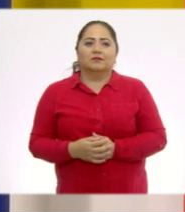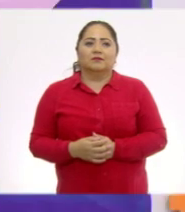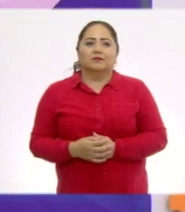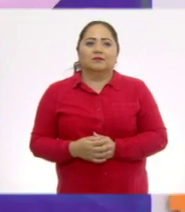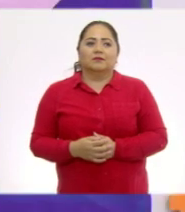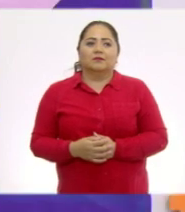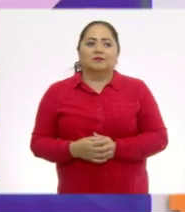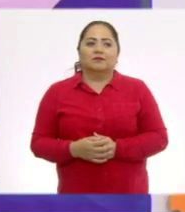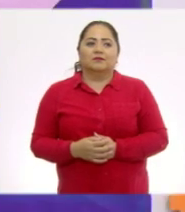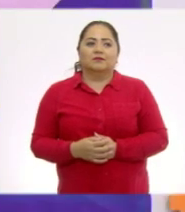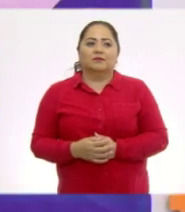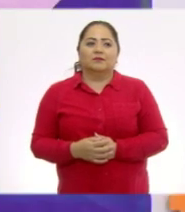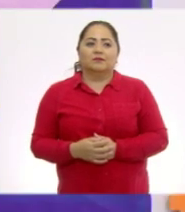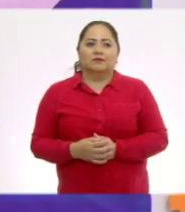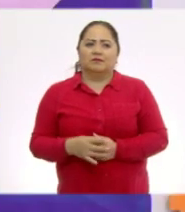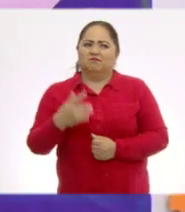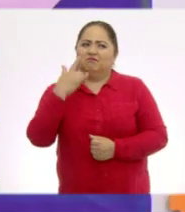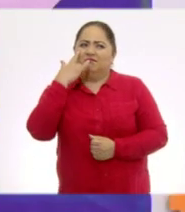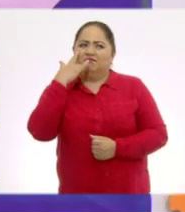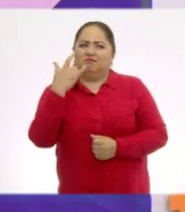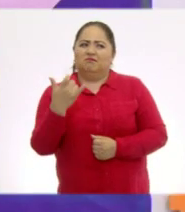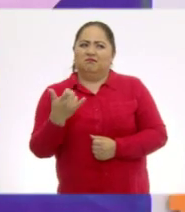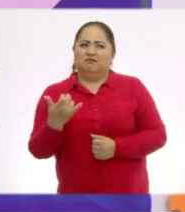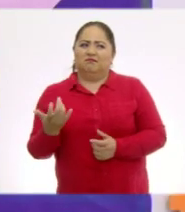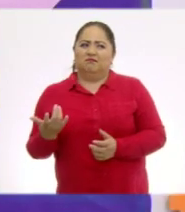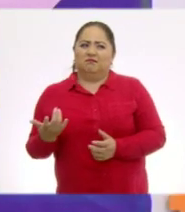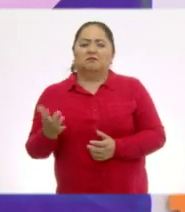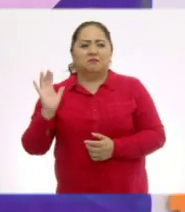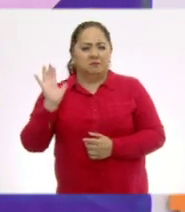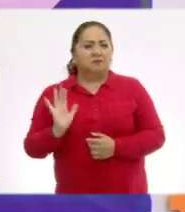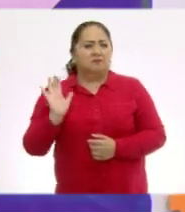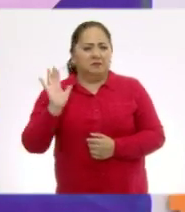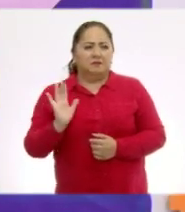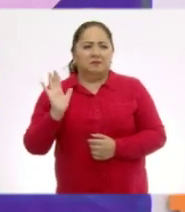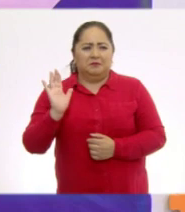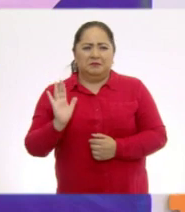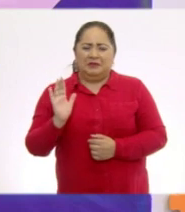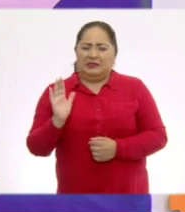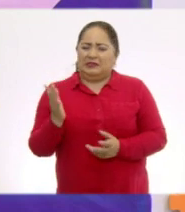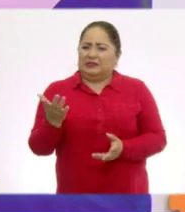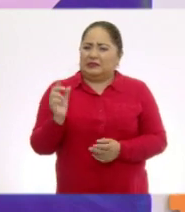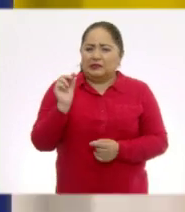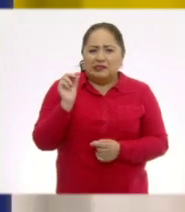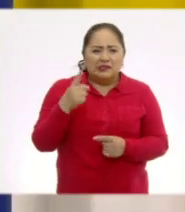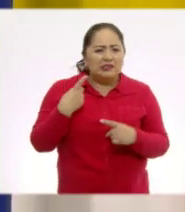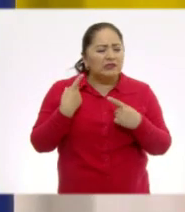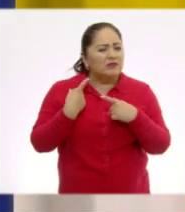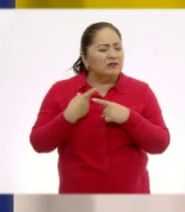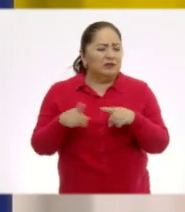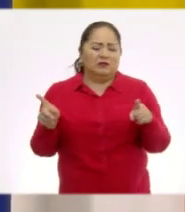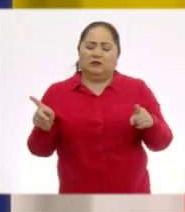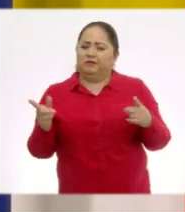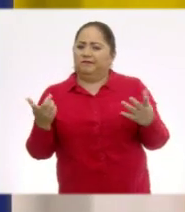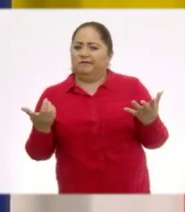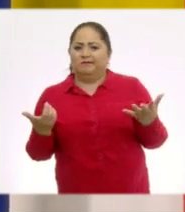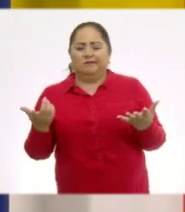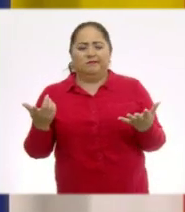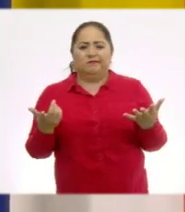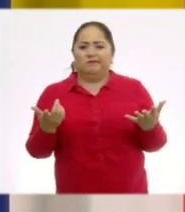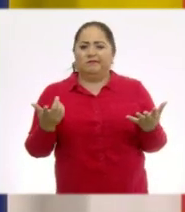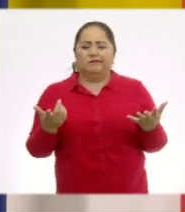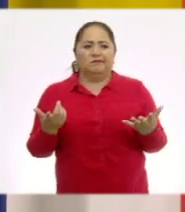Ay, creo que... raro, Se ve raro, ¿verdad? O sea, sí, sí se parece a la forma, pero como que